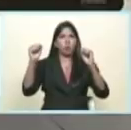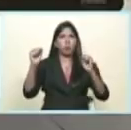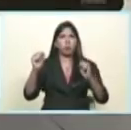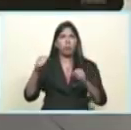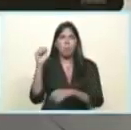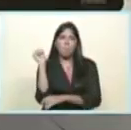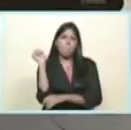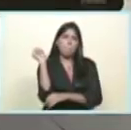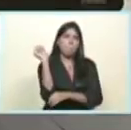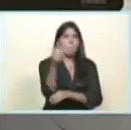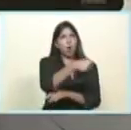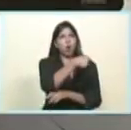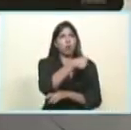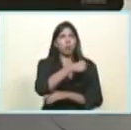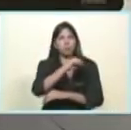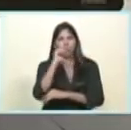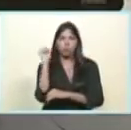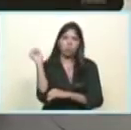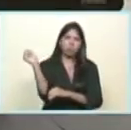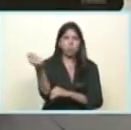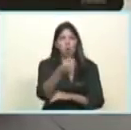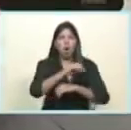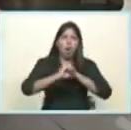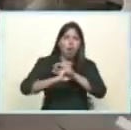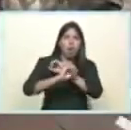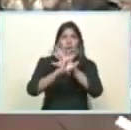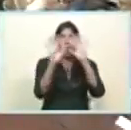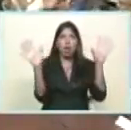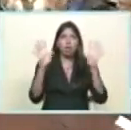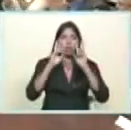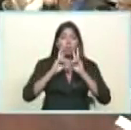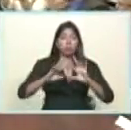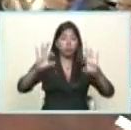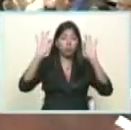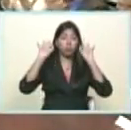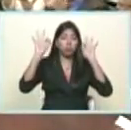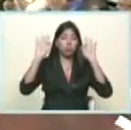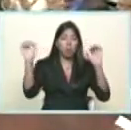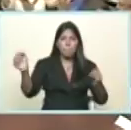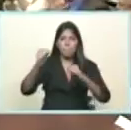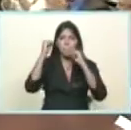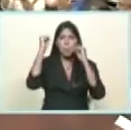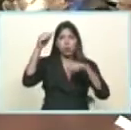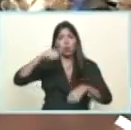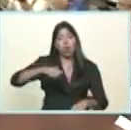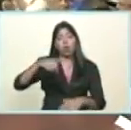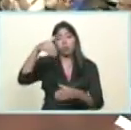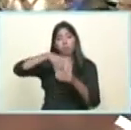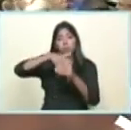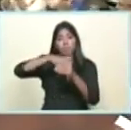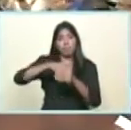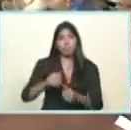línea del frente, una limpia, transparente, impecable victoria política y electoral.